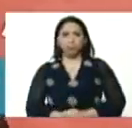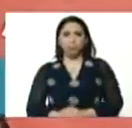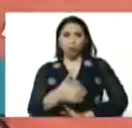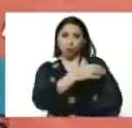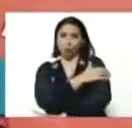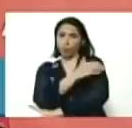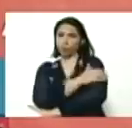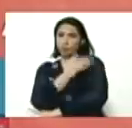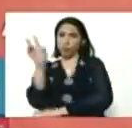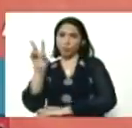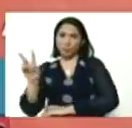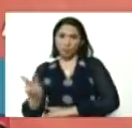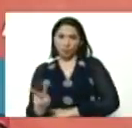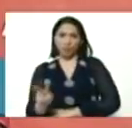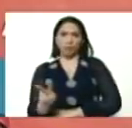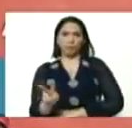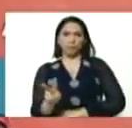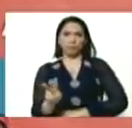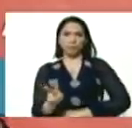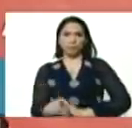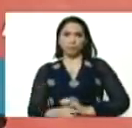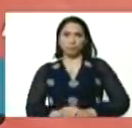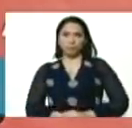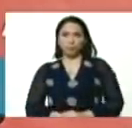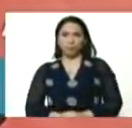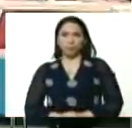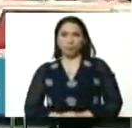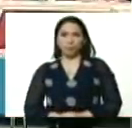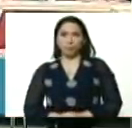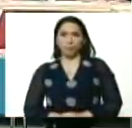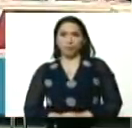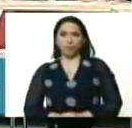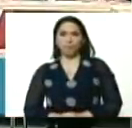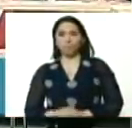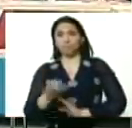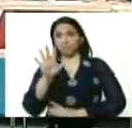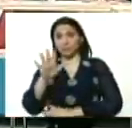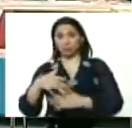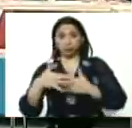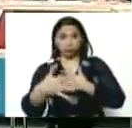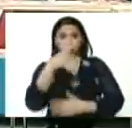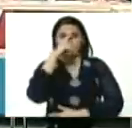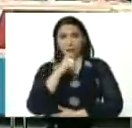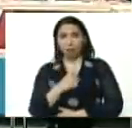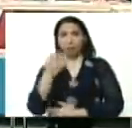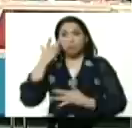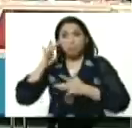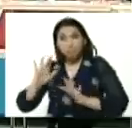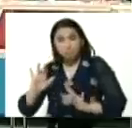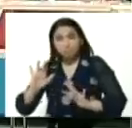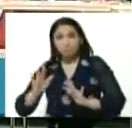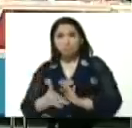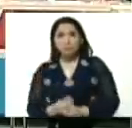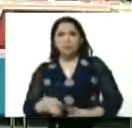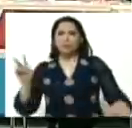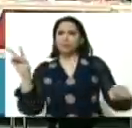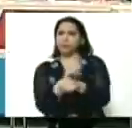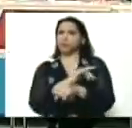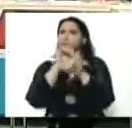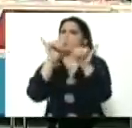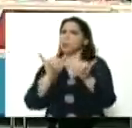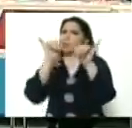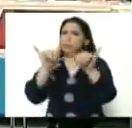oposición venezolana, que en estos cinco años pues ha intentado, violando la propia